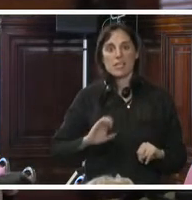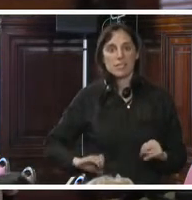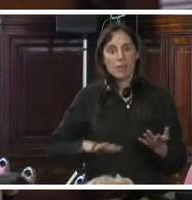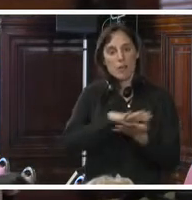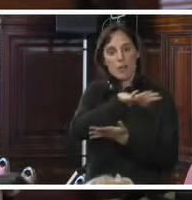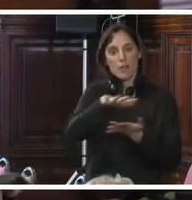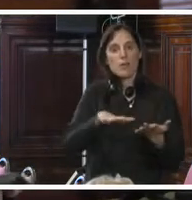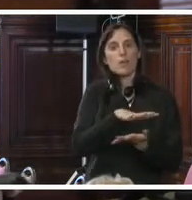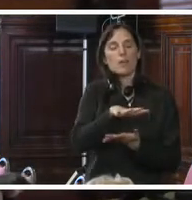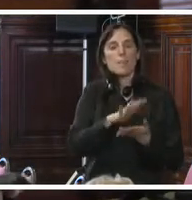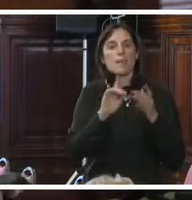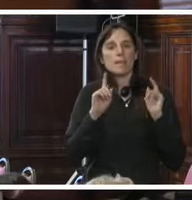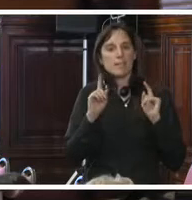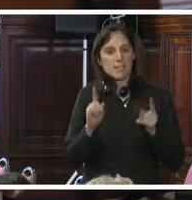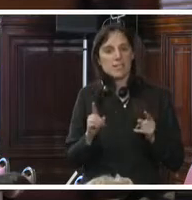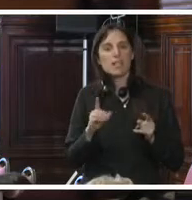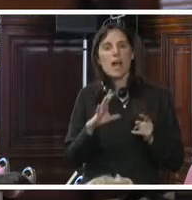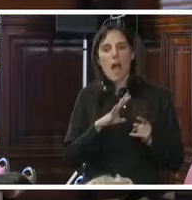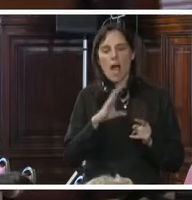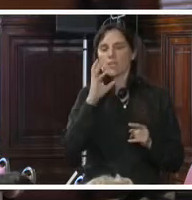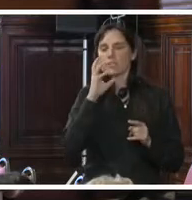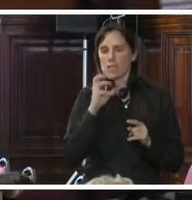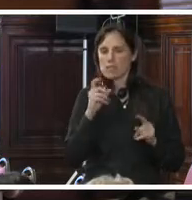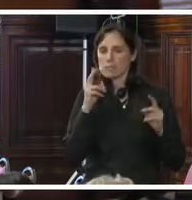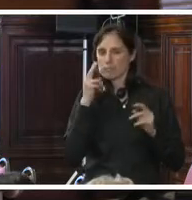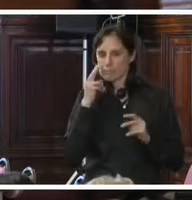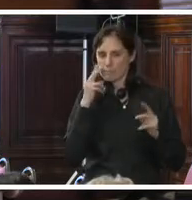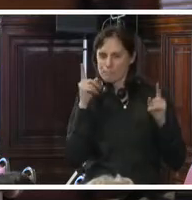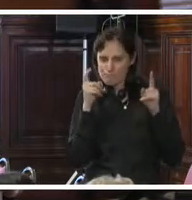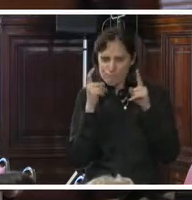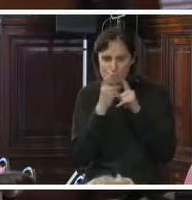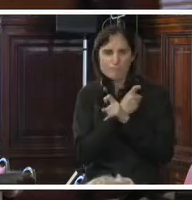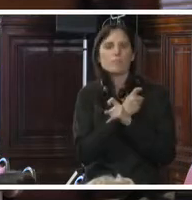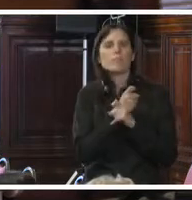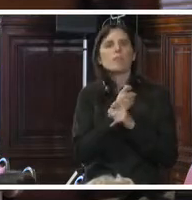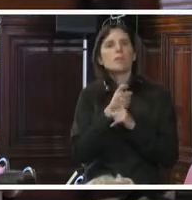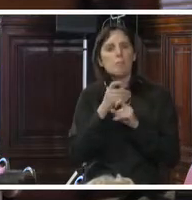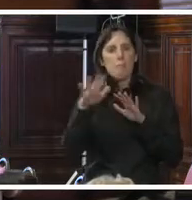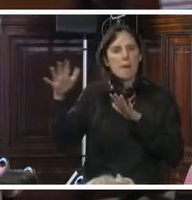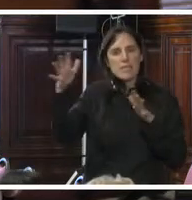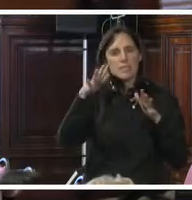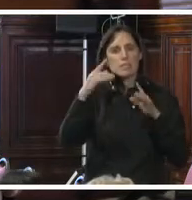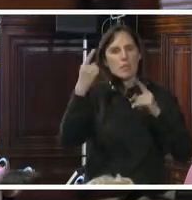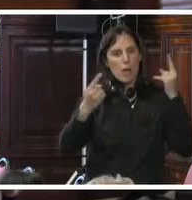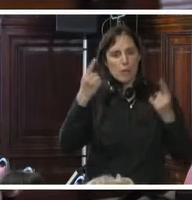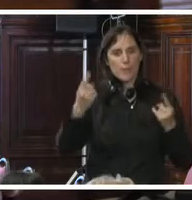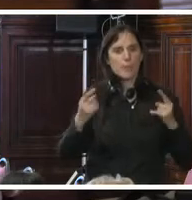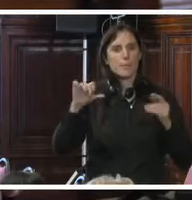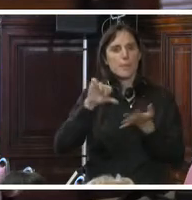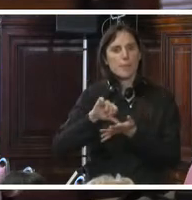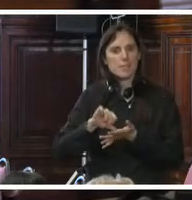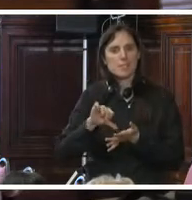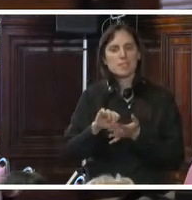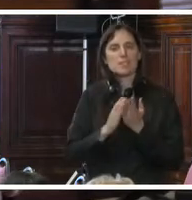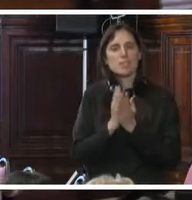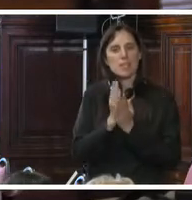la lucha contra la trata de personas presenta serias dificultades que son comunes en varios de estos países y se